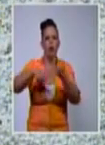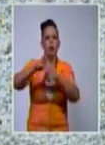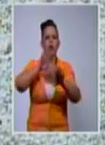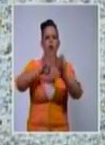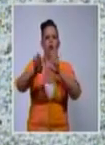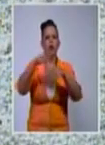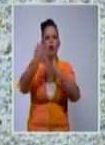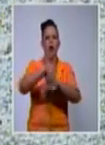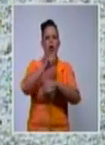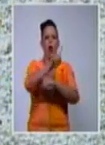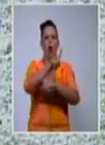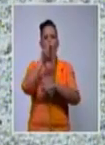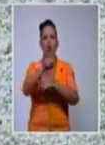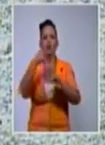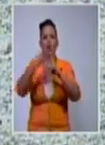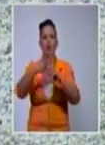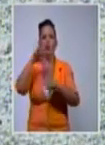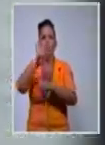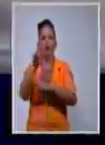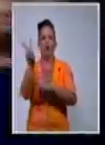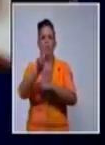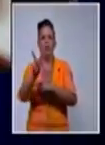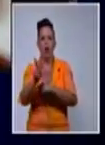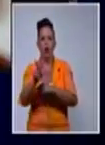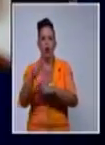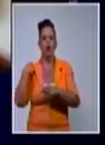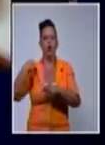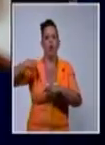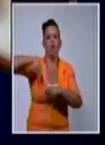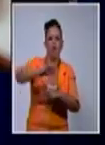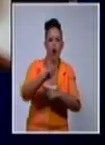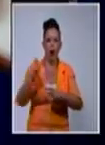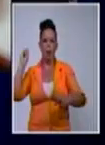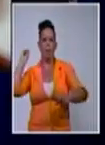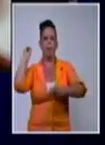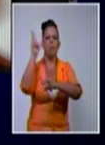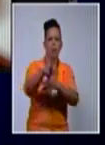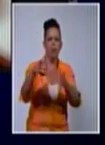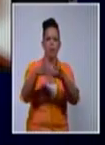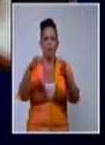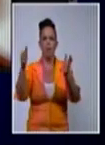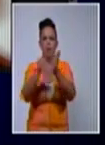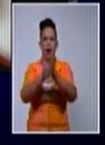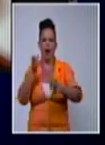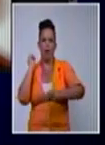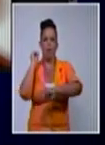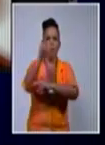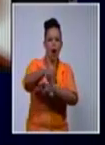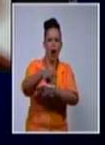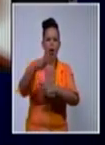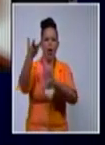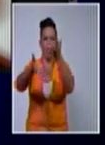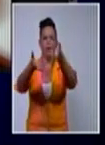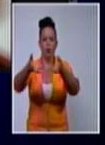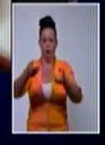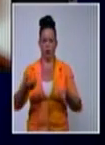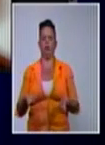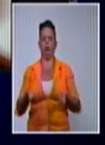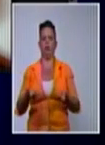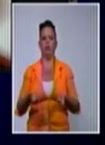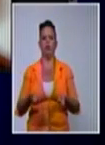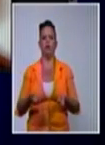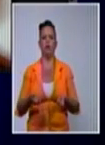tirarle candela a un policía, hacer algo atroz. Esas cosas de la vida, tú sabes, hay unos ladrillos que caen así, pero hay otros que caen de lado.